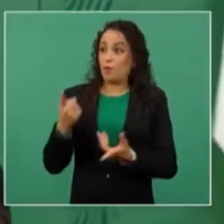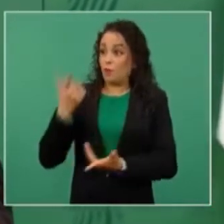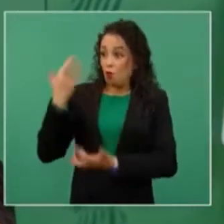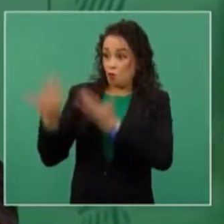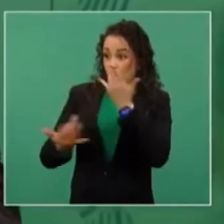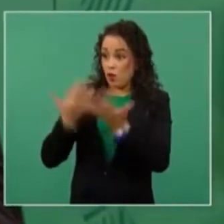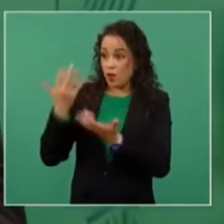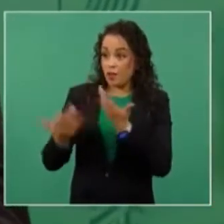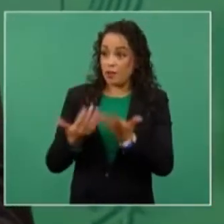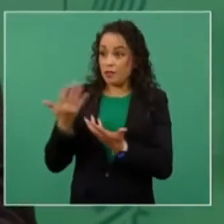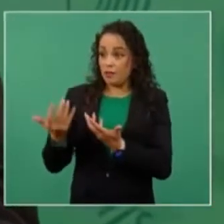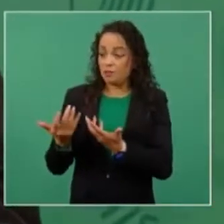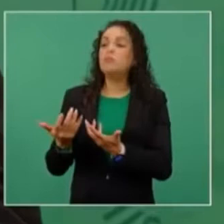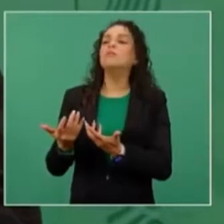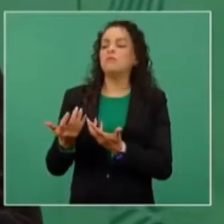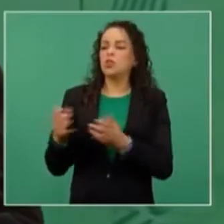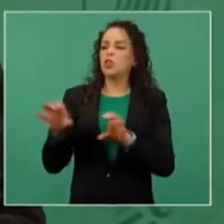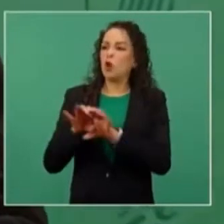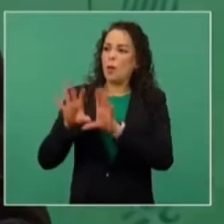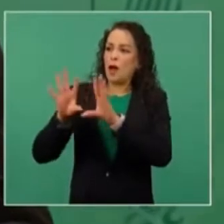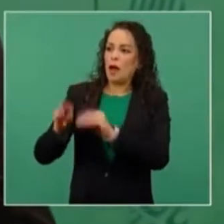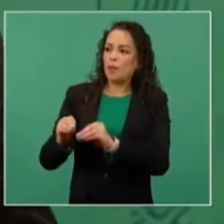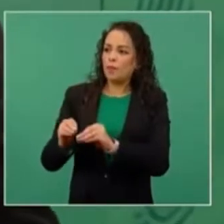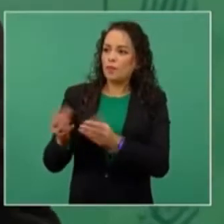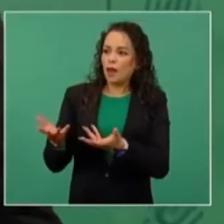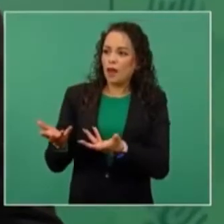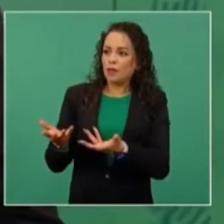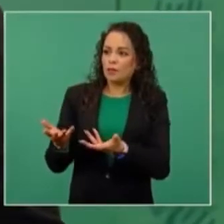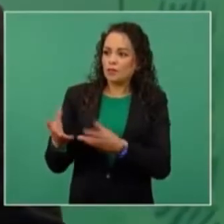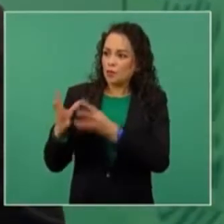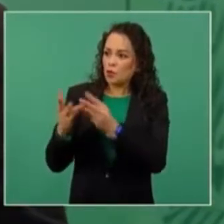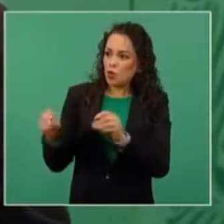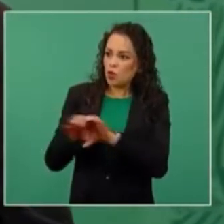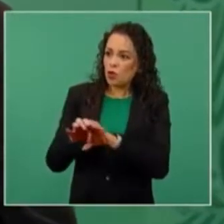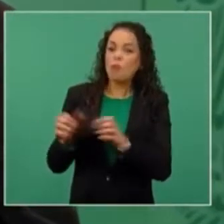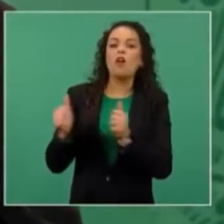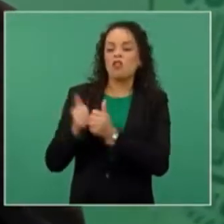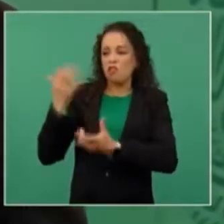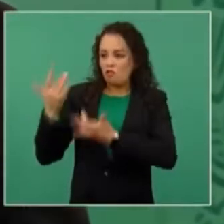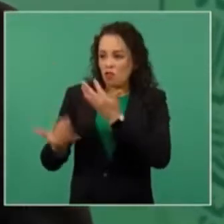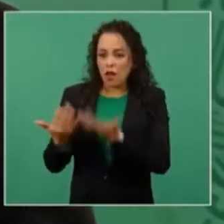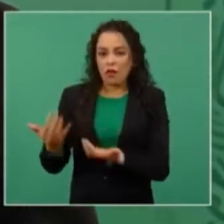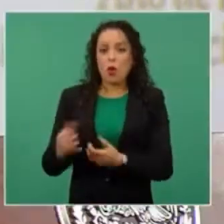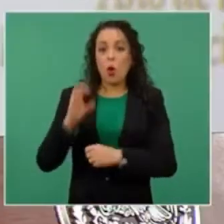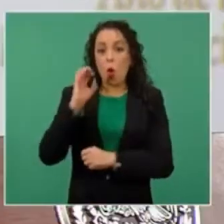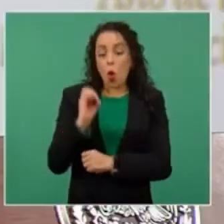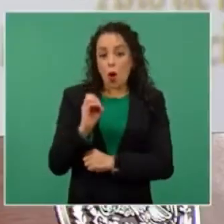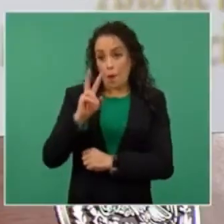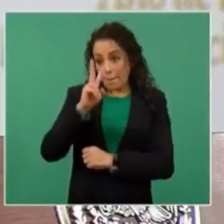la violencia con la violencia, el ojo por ojo, el diente por diente,